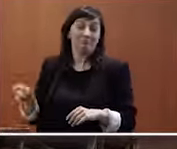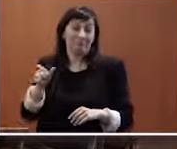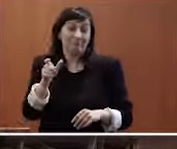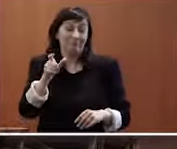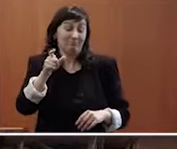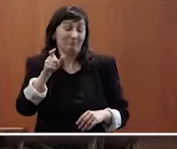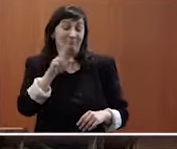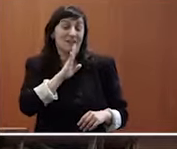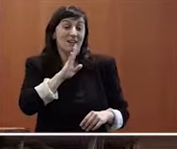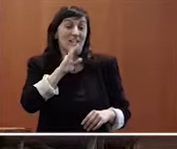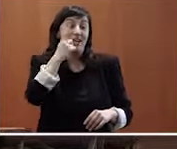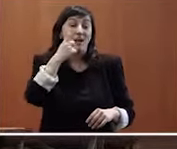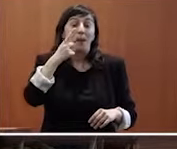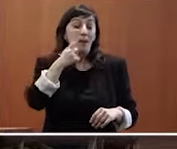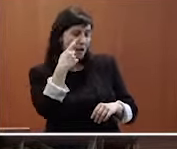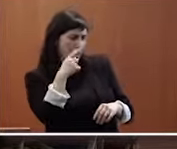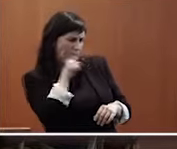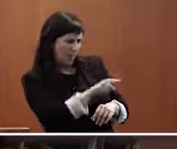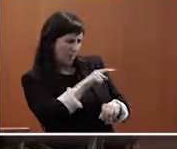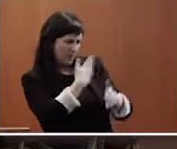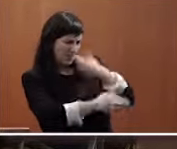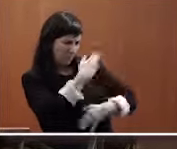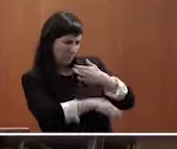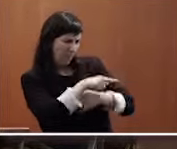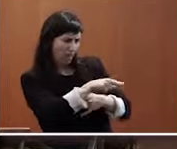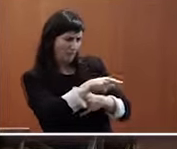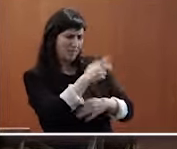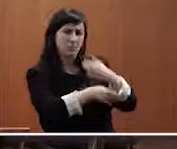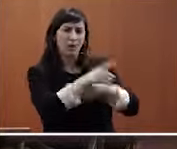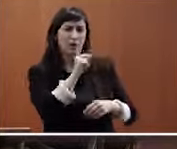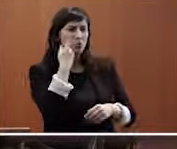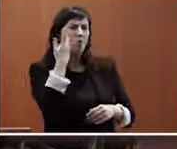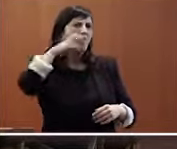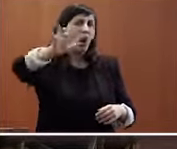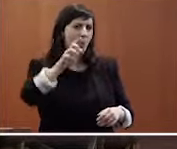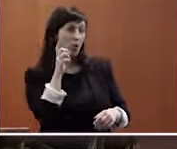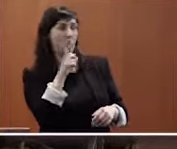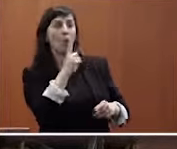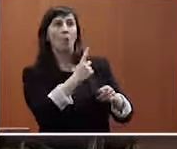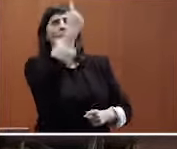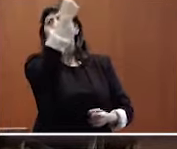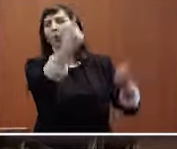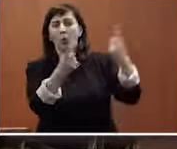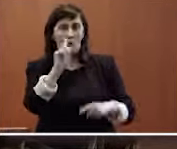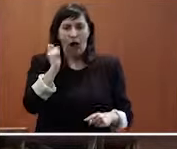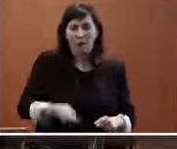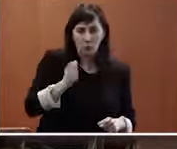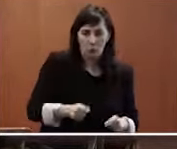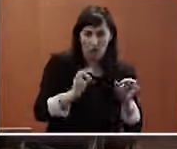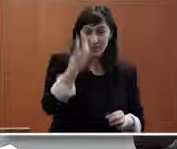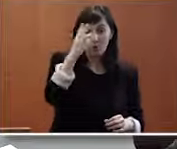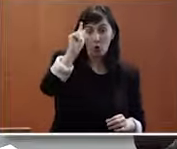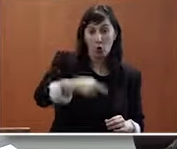fenómeno que está que es un fenómeno que no es un fenómeno que es un fenómeno bastante presente es un fenómeno bastante habitual es 3